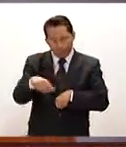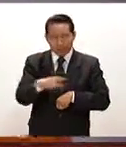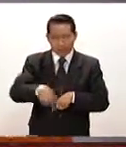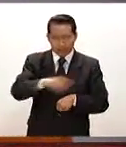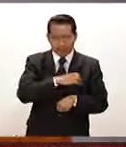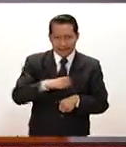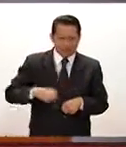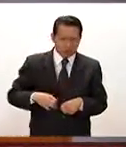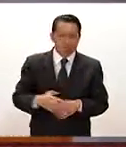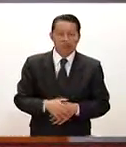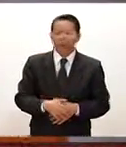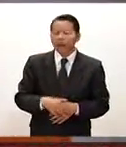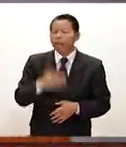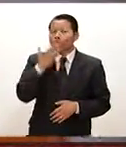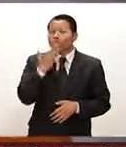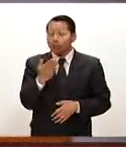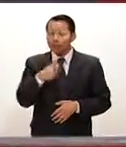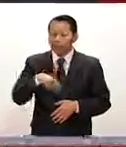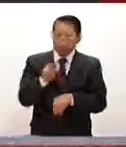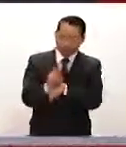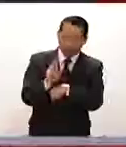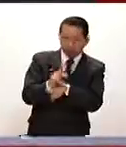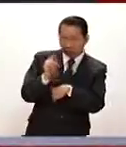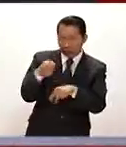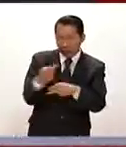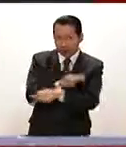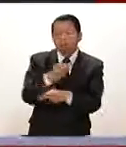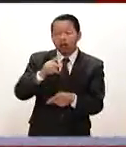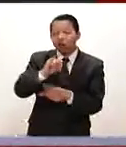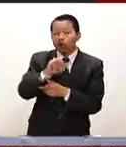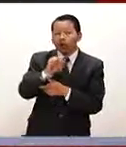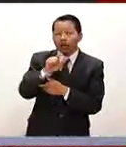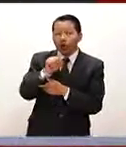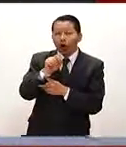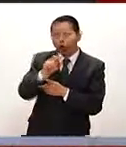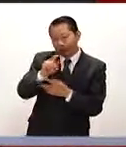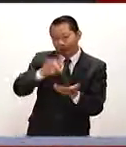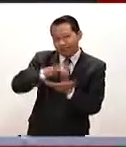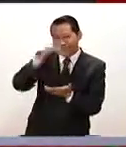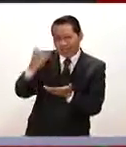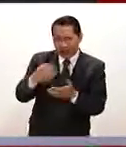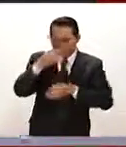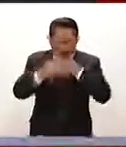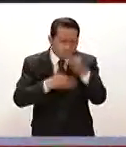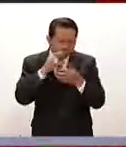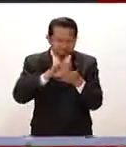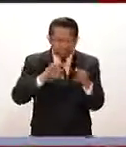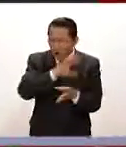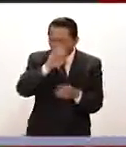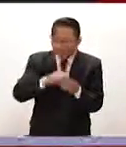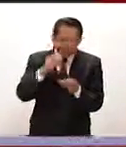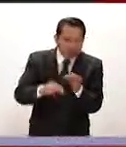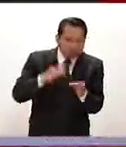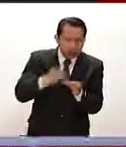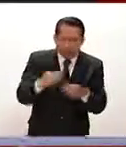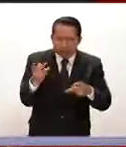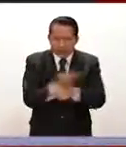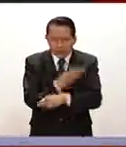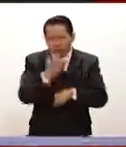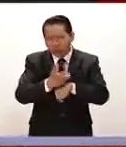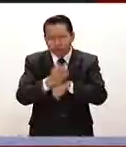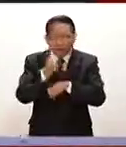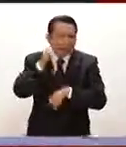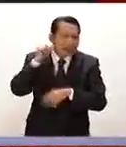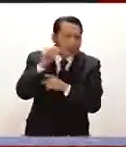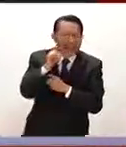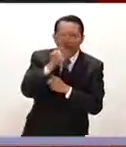estaremos muy al pendiente, José López Zamorano. Muchas gracias por ese reporte completo de lo que se está viviendo allá en los Estados Unidos con respecto al incidente de ayer